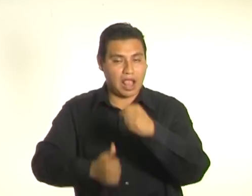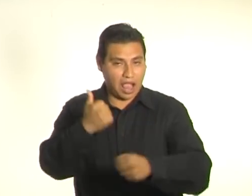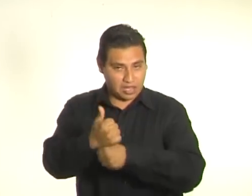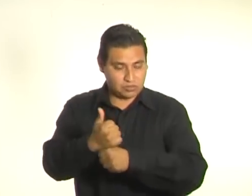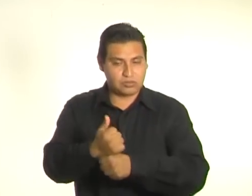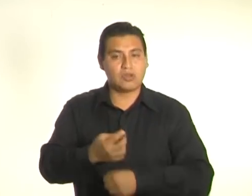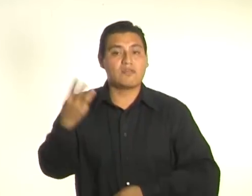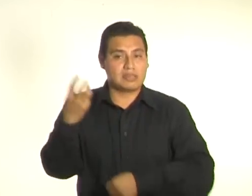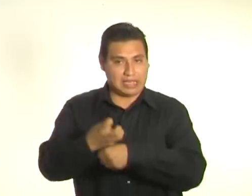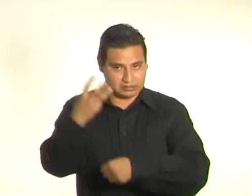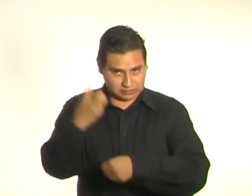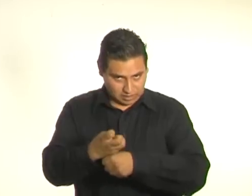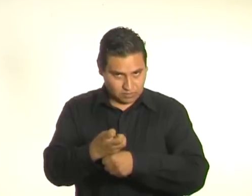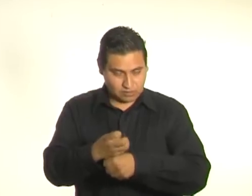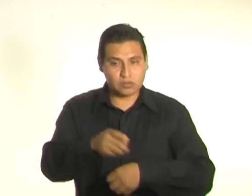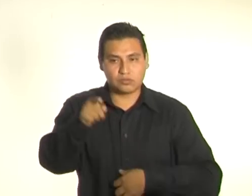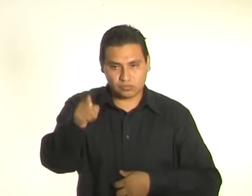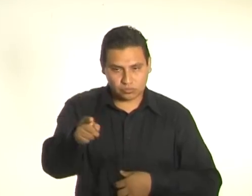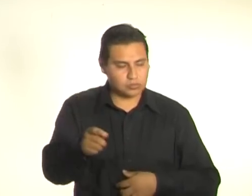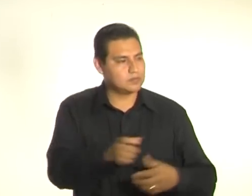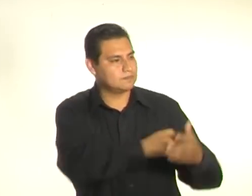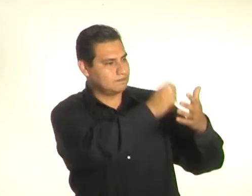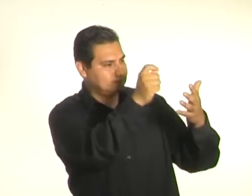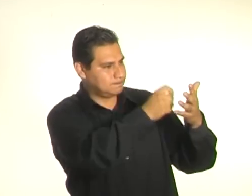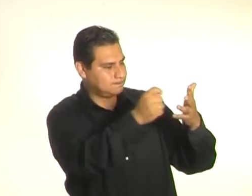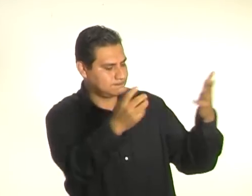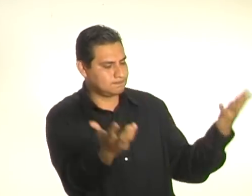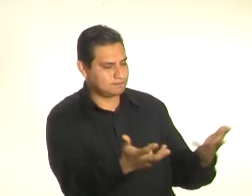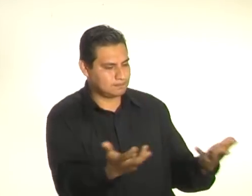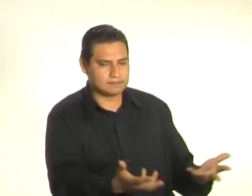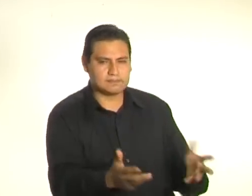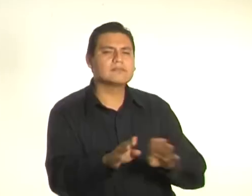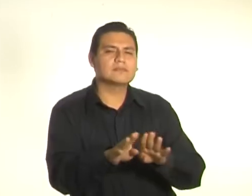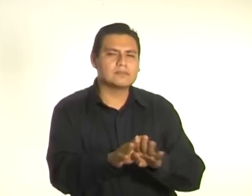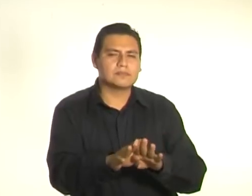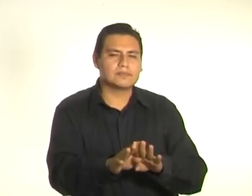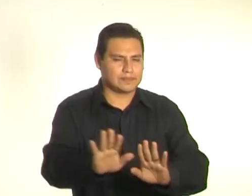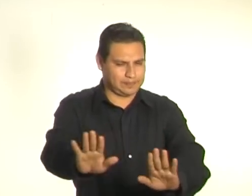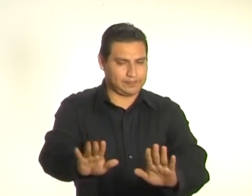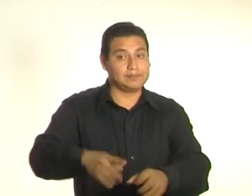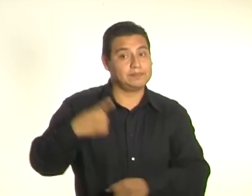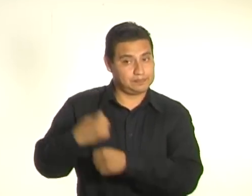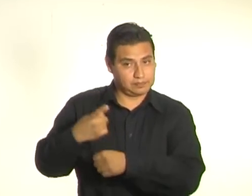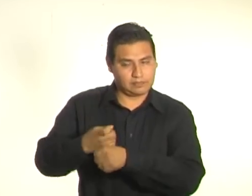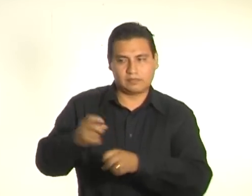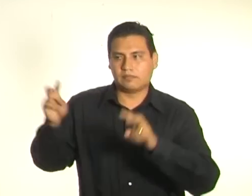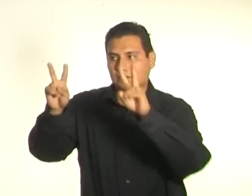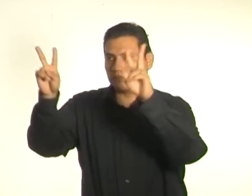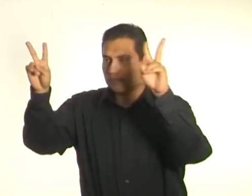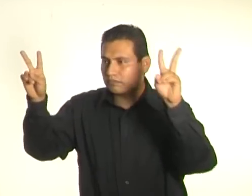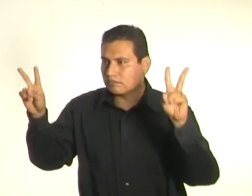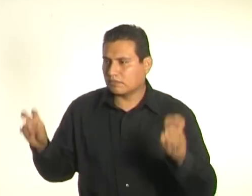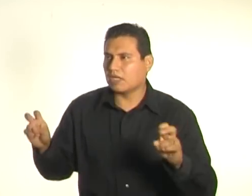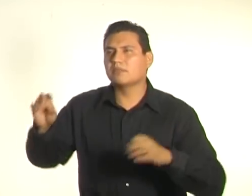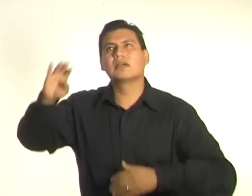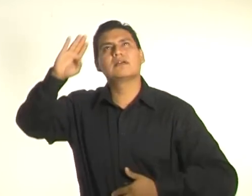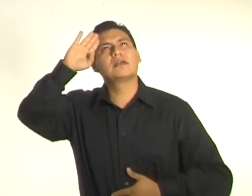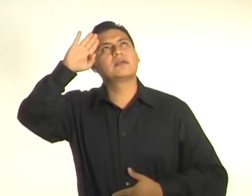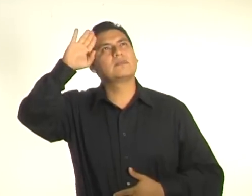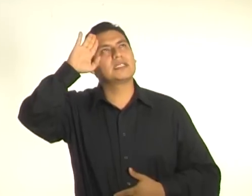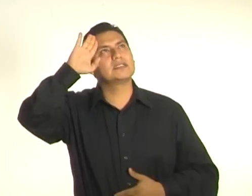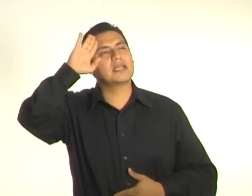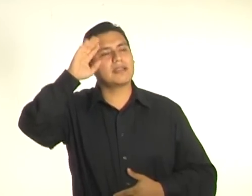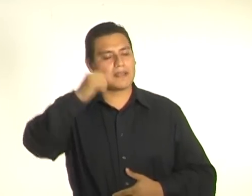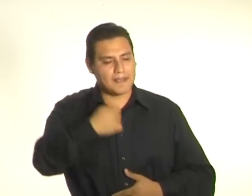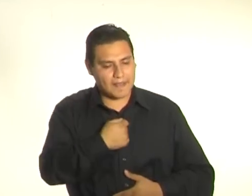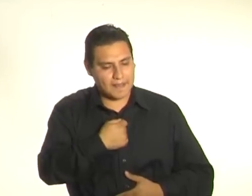Cuando vamos a presentar un tema, debemos pensar antes de presentar el tema en frases